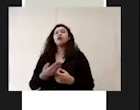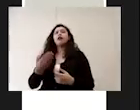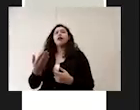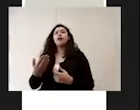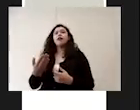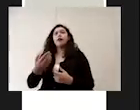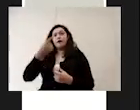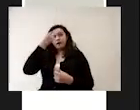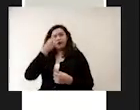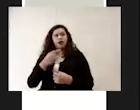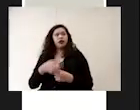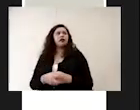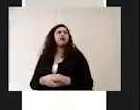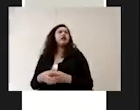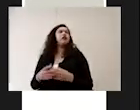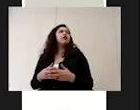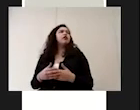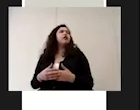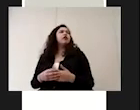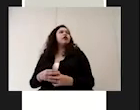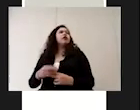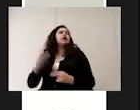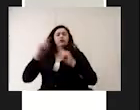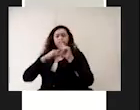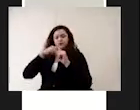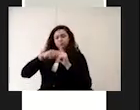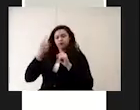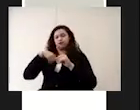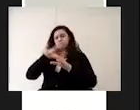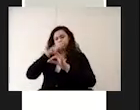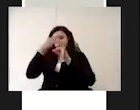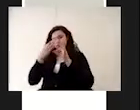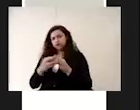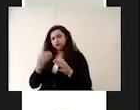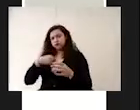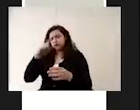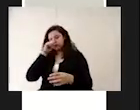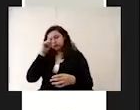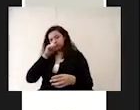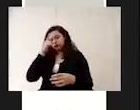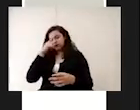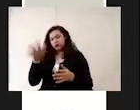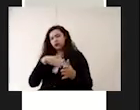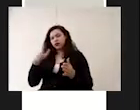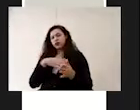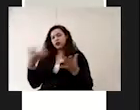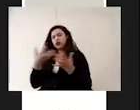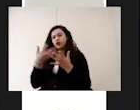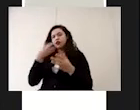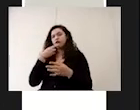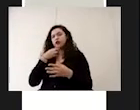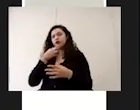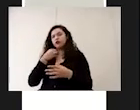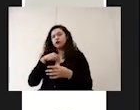esa temperatura la recomendación es usar termómetros de cocina sin embargo si no está a nuestro